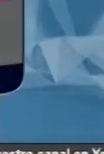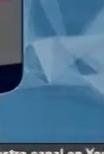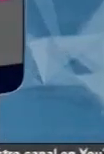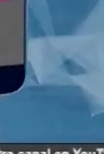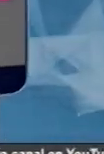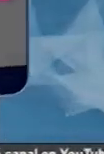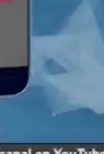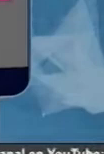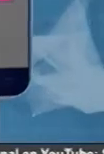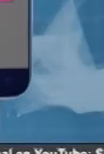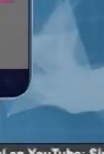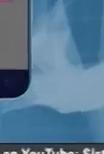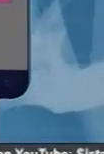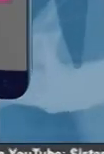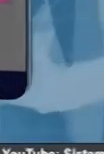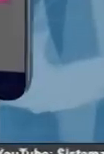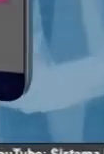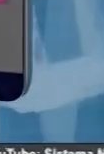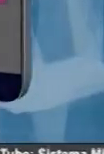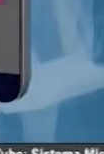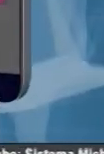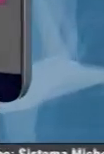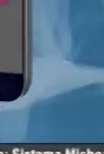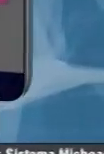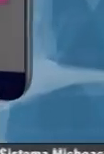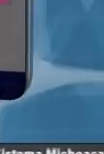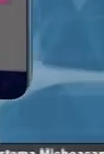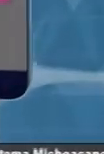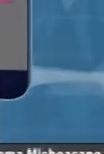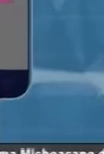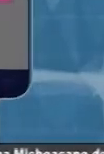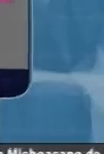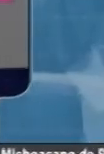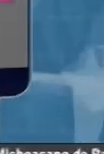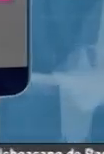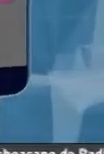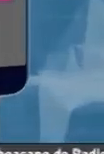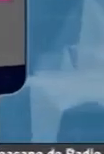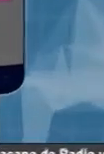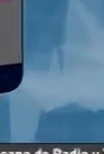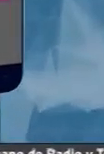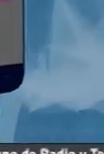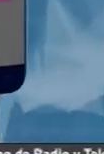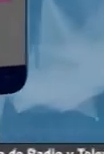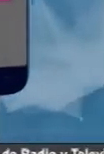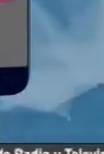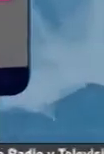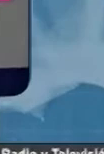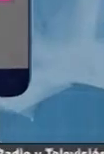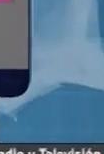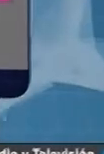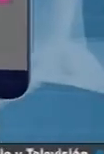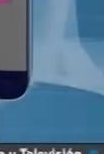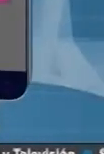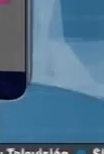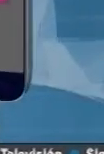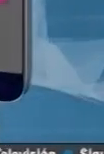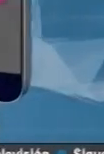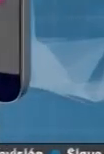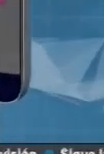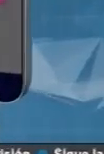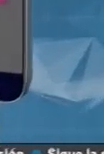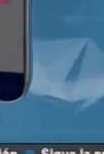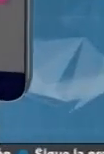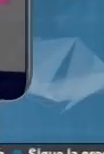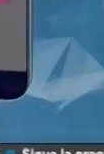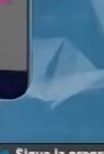Pero no, no estamos. Eso, de entrada, vamos a consultarlo con los expertos. Pareciera que esa situación nos obliga